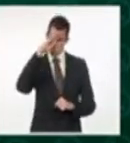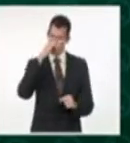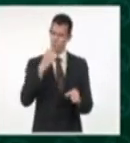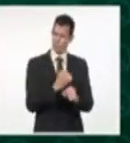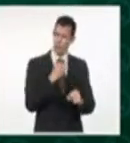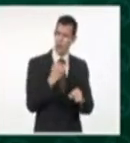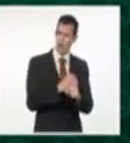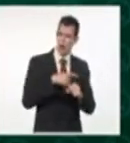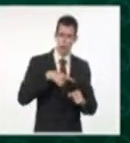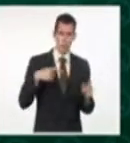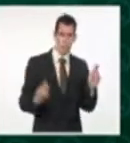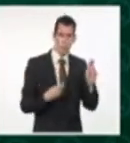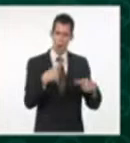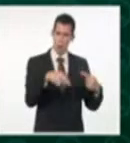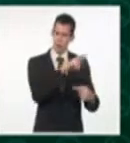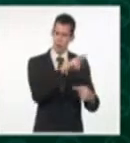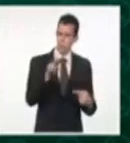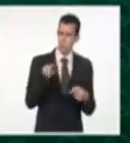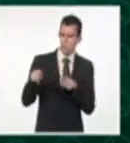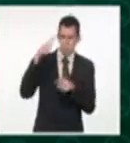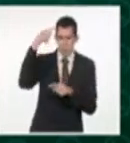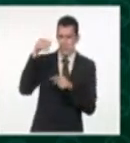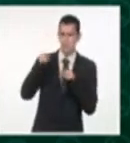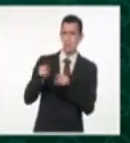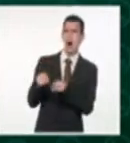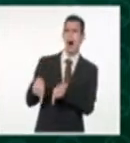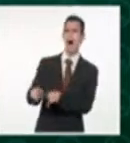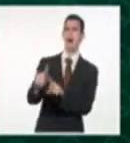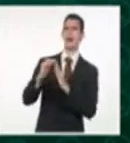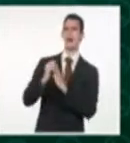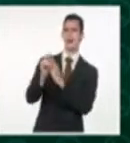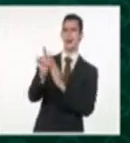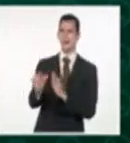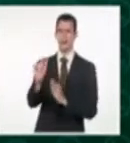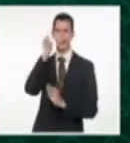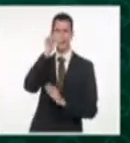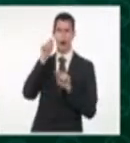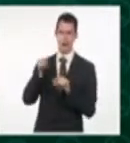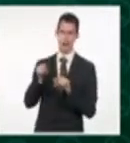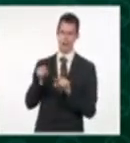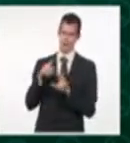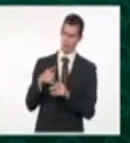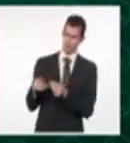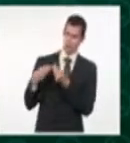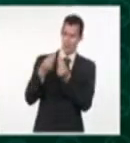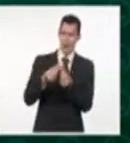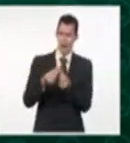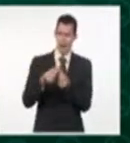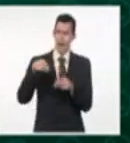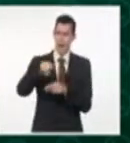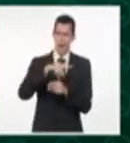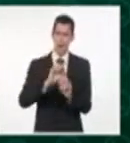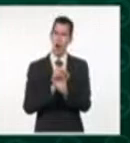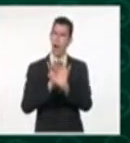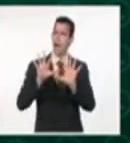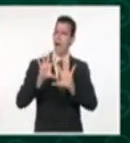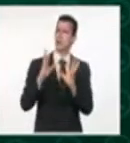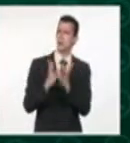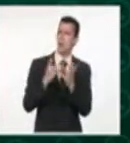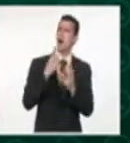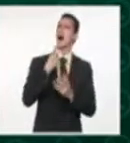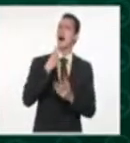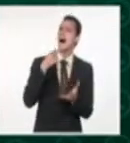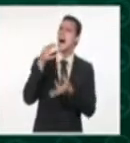viendo y piensa que ella es la que va a venir a aclarar absolutamente todo. O sea, que ella es la que va a poner los